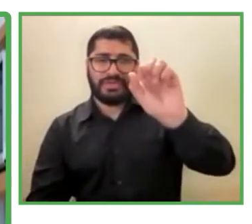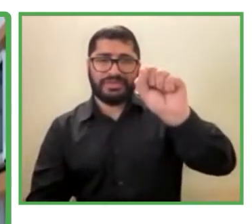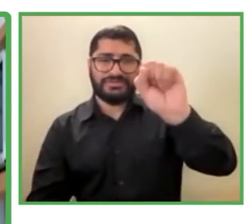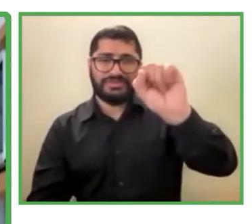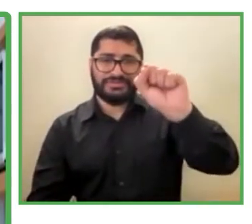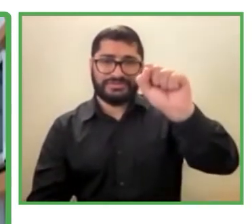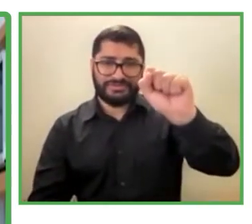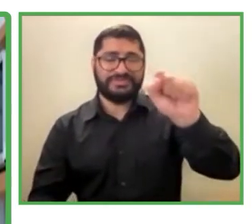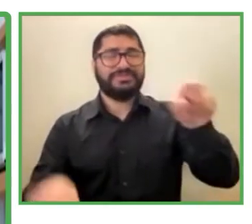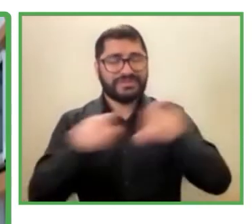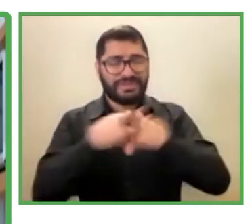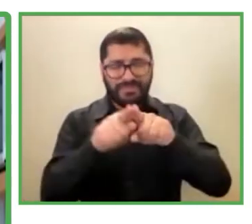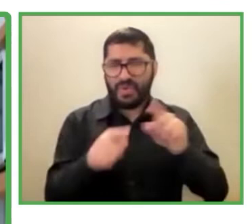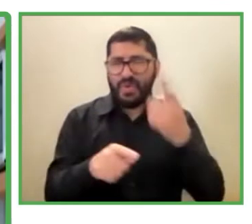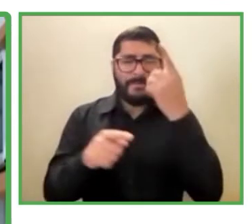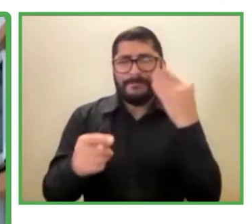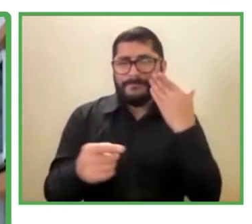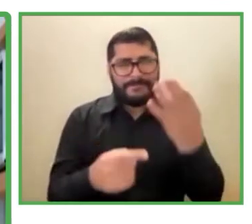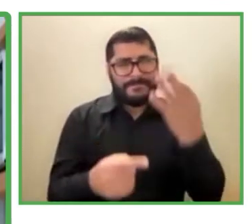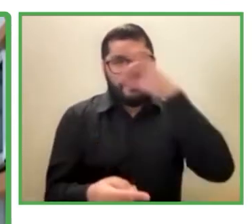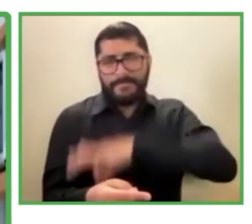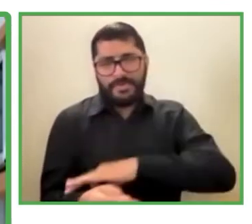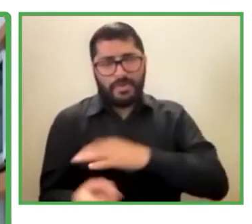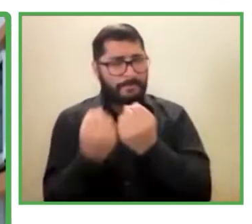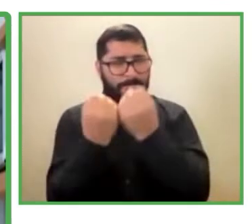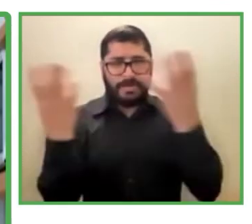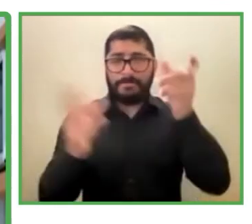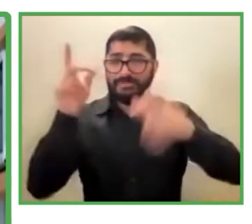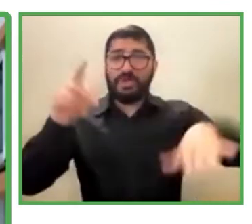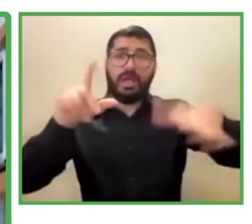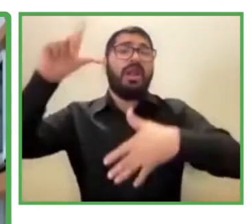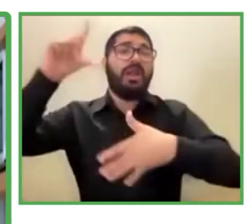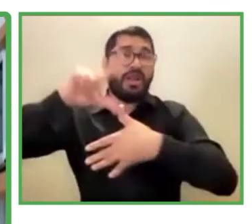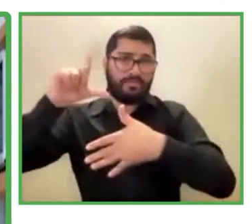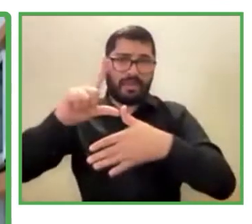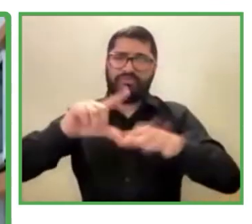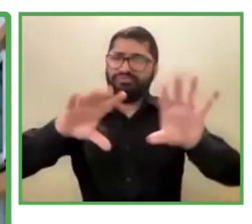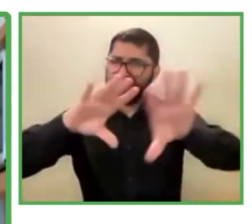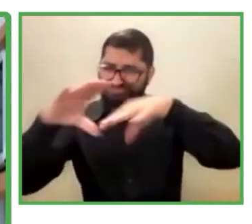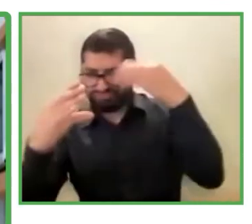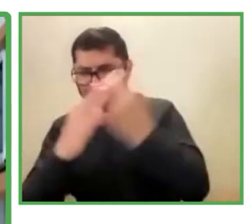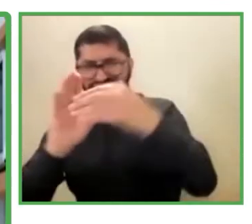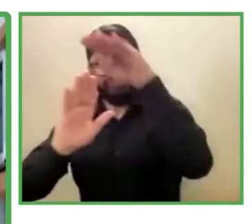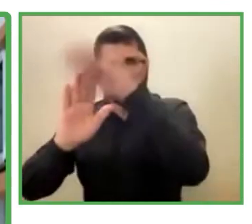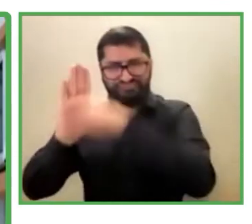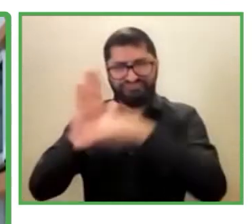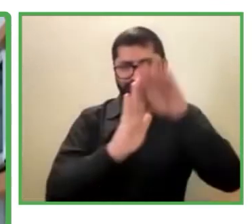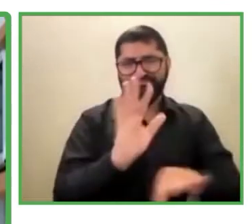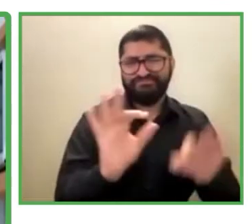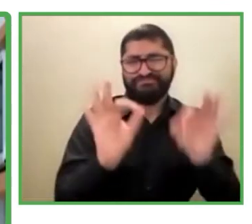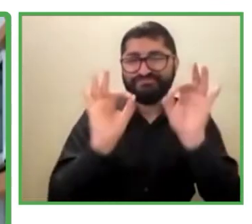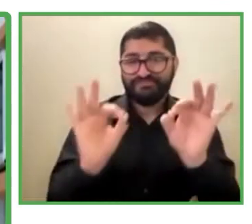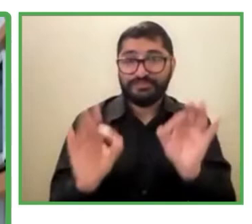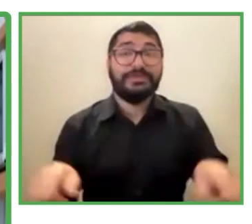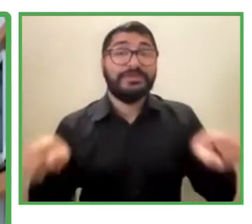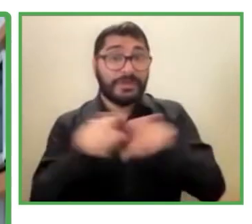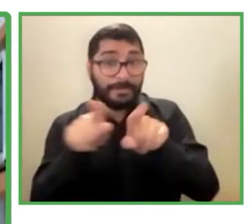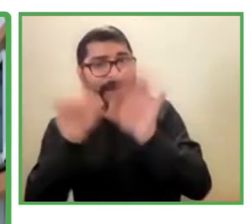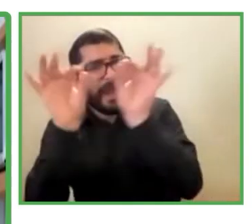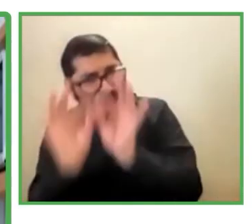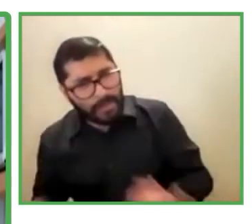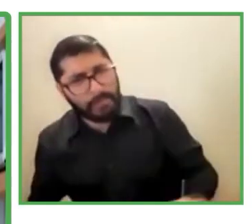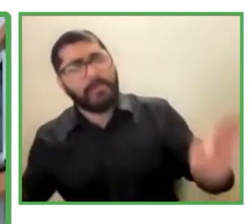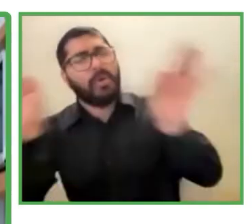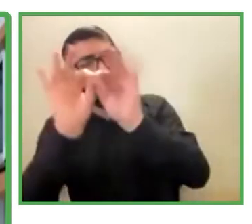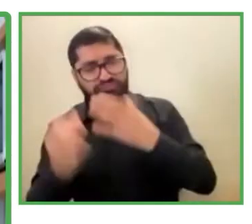Latinoamérica, que tiene este contenido. Es muy importante también comentarles que dentro de la parte de